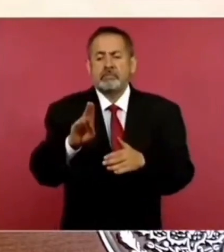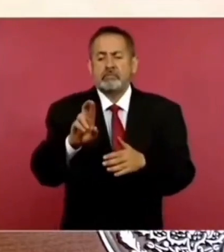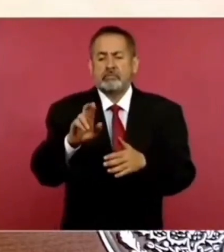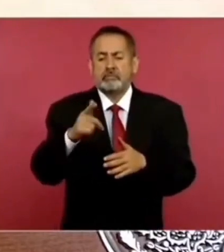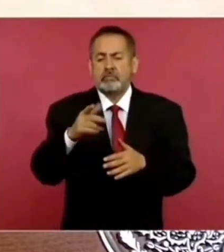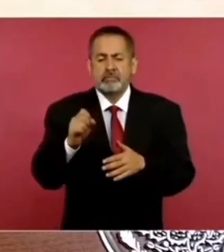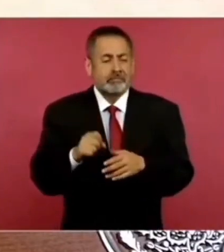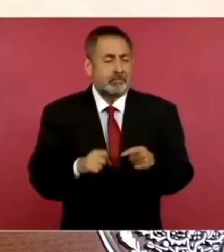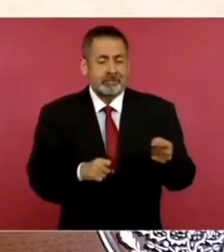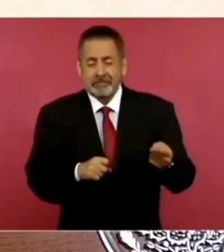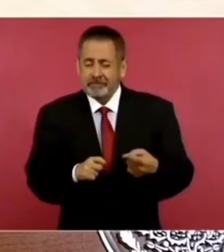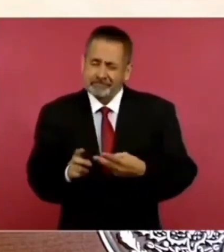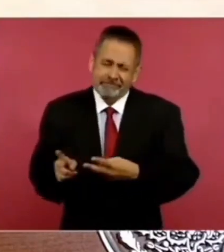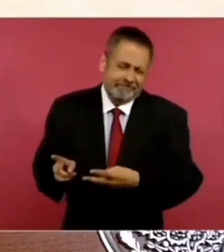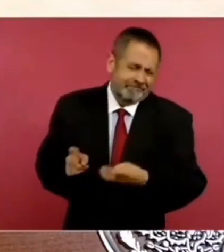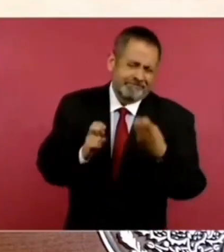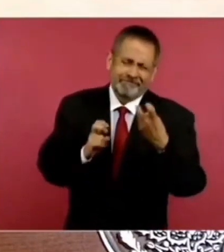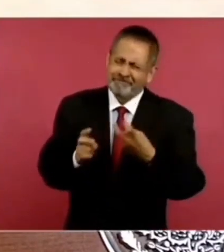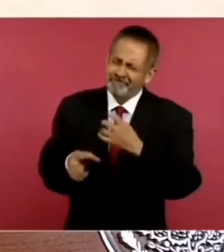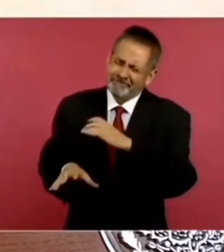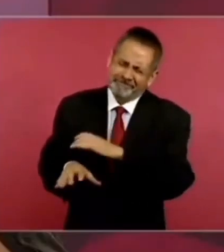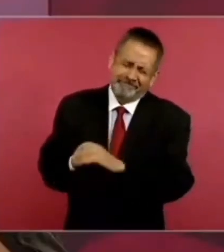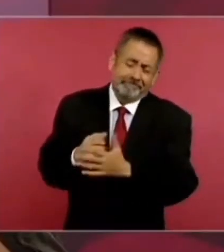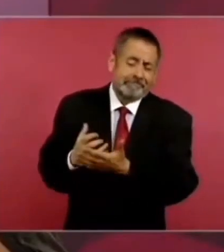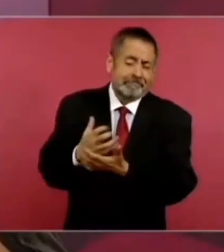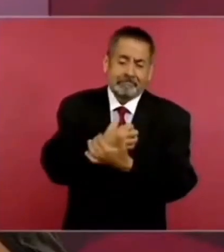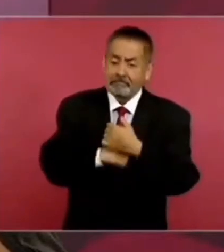Sacaron muchísimo dinero.